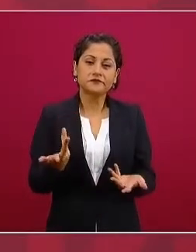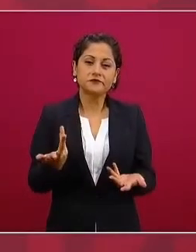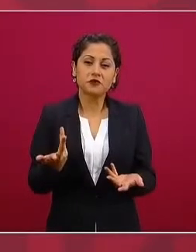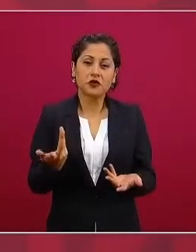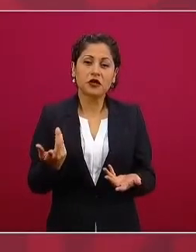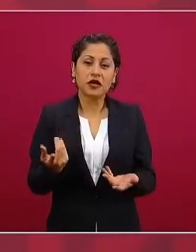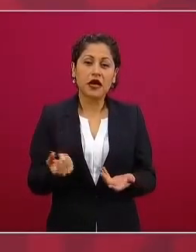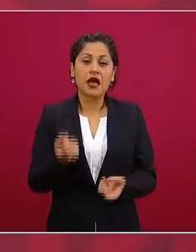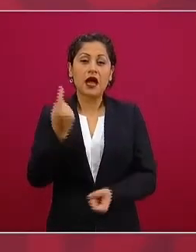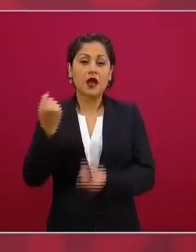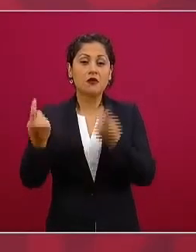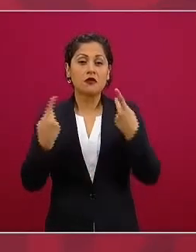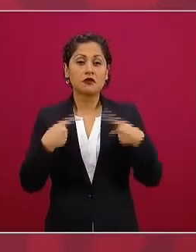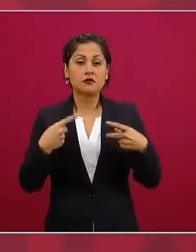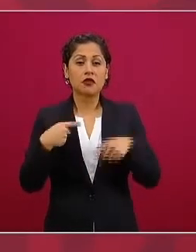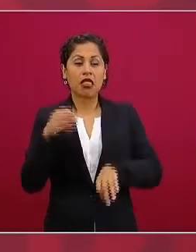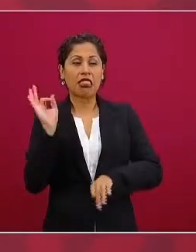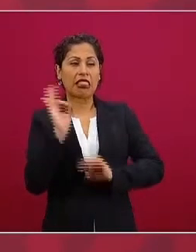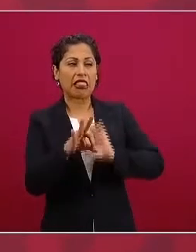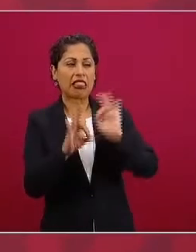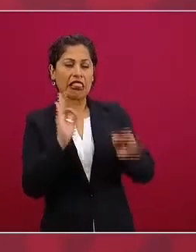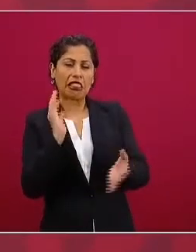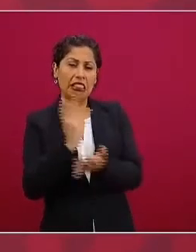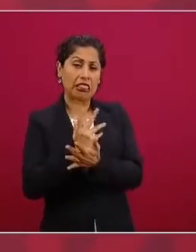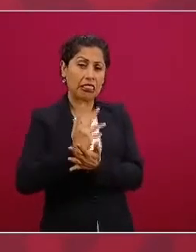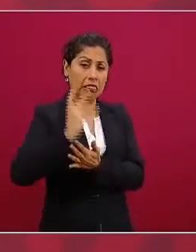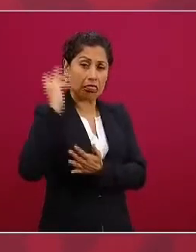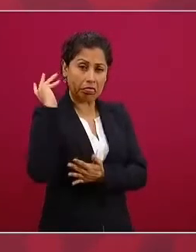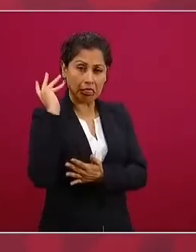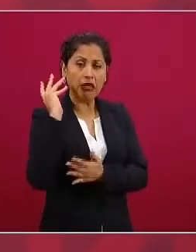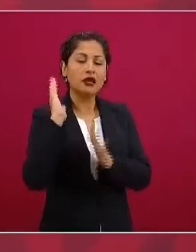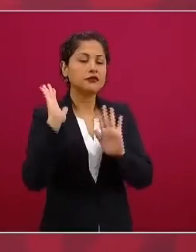excesos se van a ir